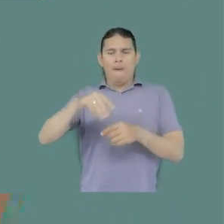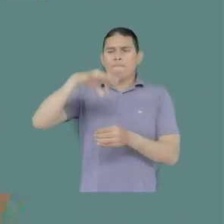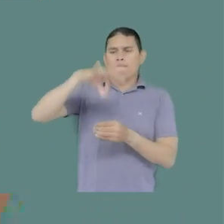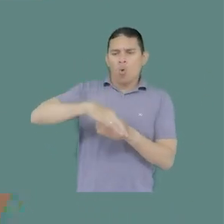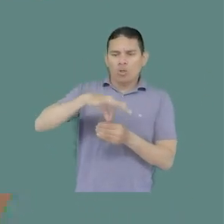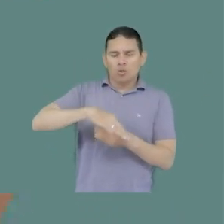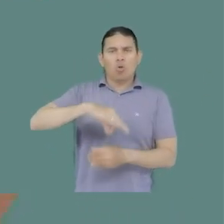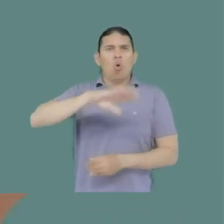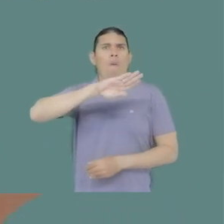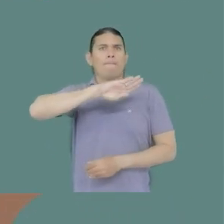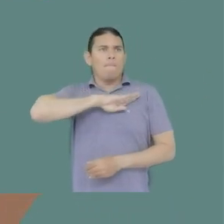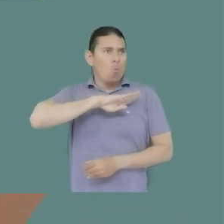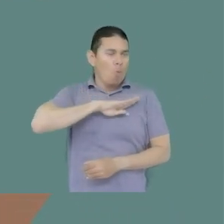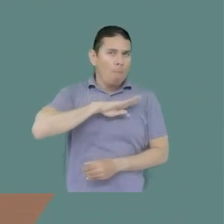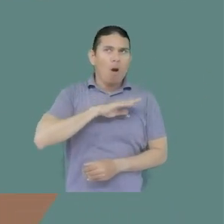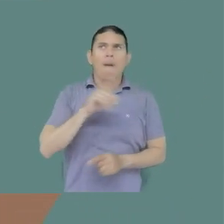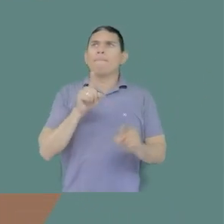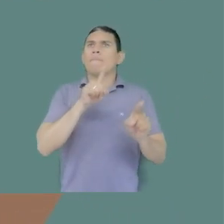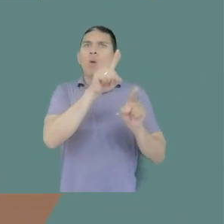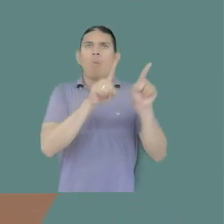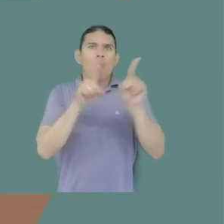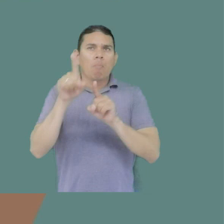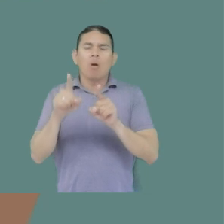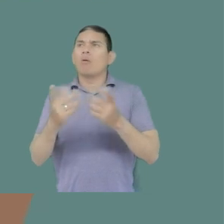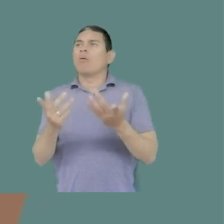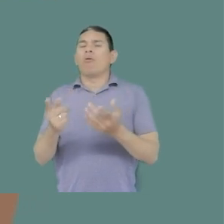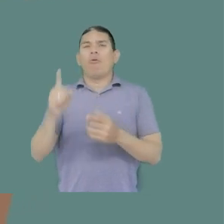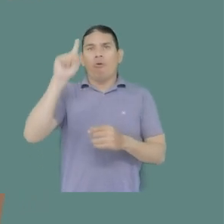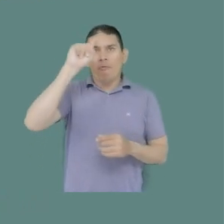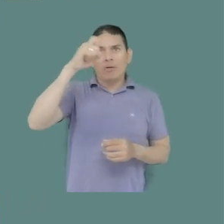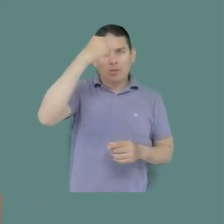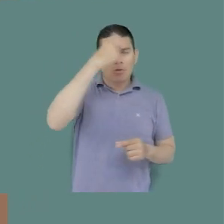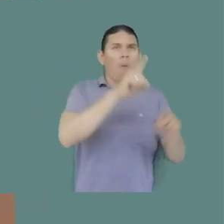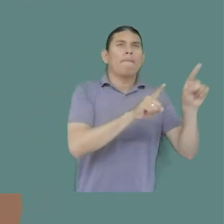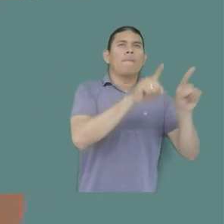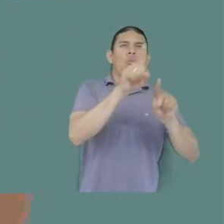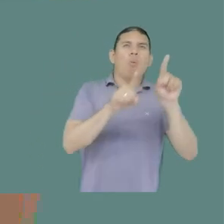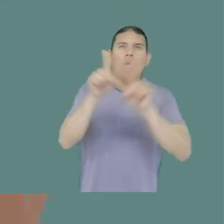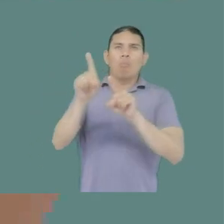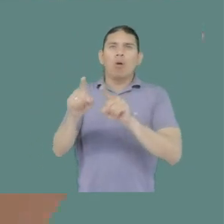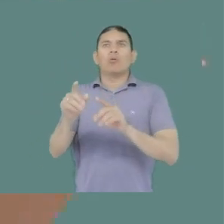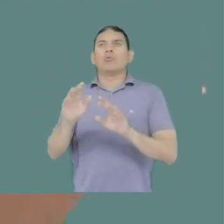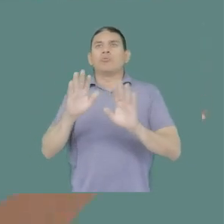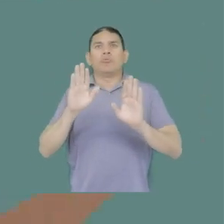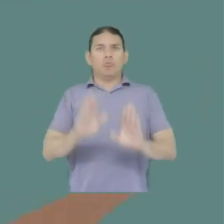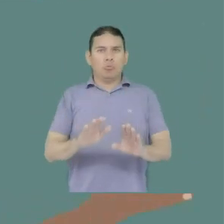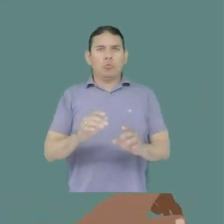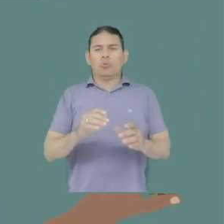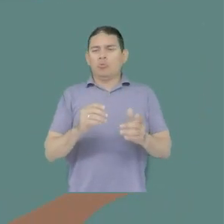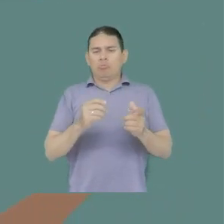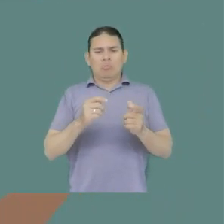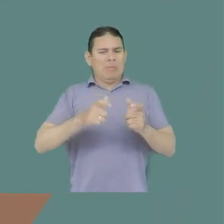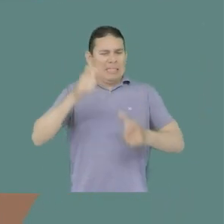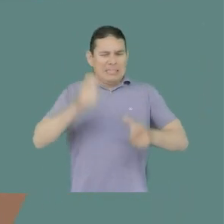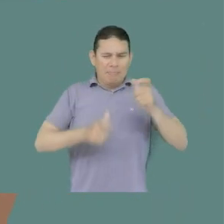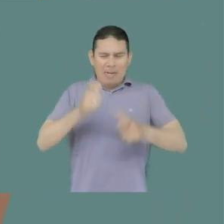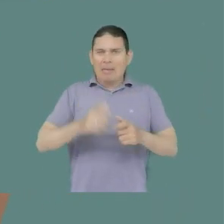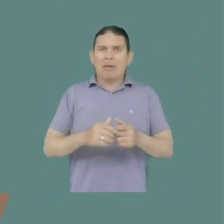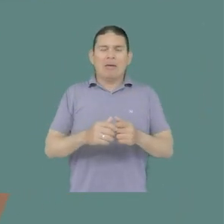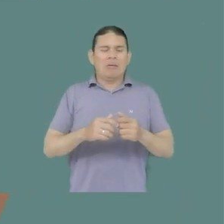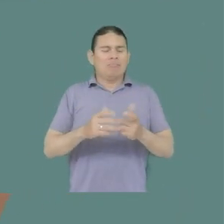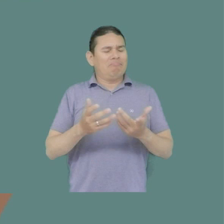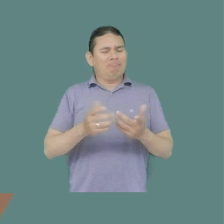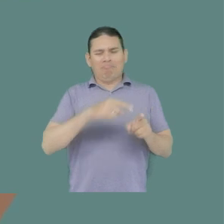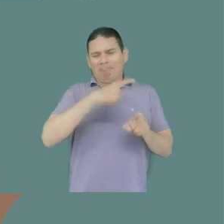un año de elección de cargos, por ejemplo, de alcaldías, gobernaciones, consejos municipales,